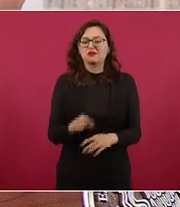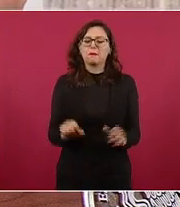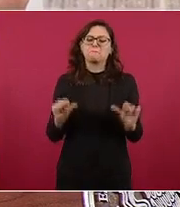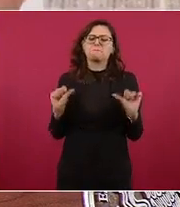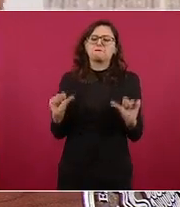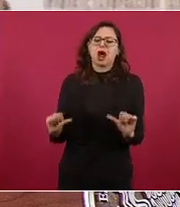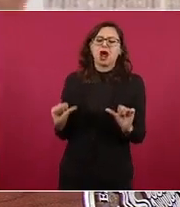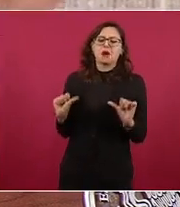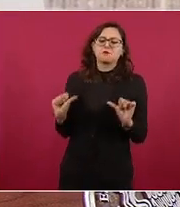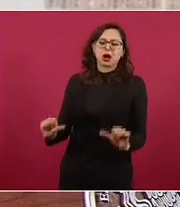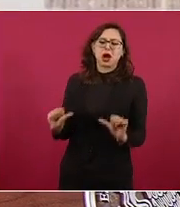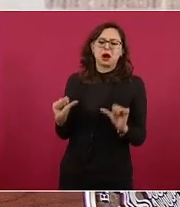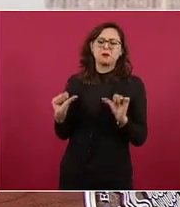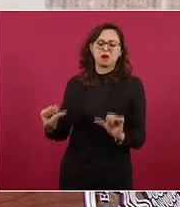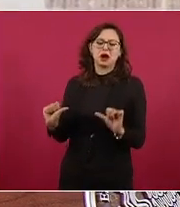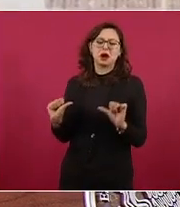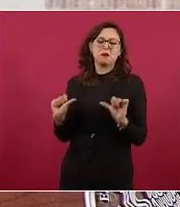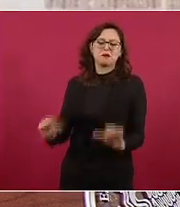se hacían